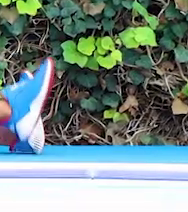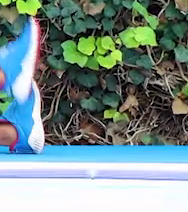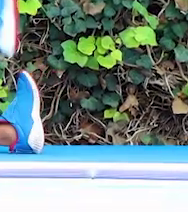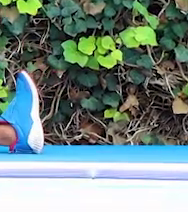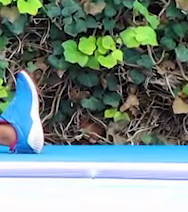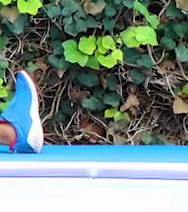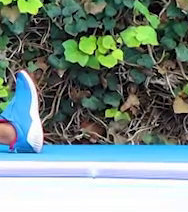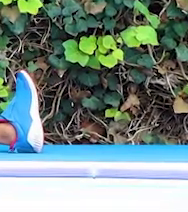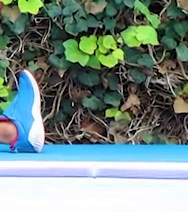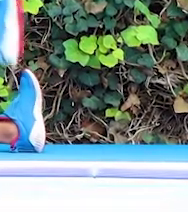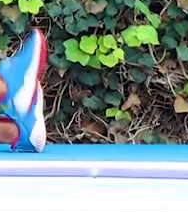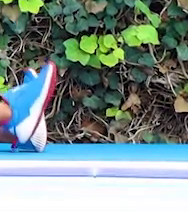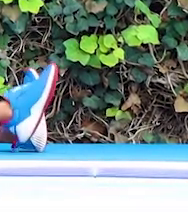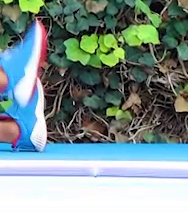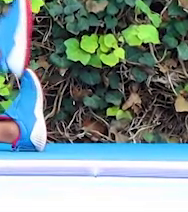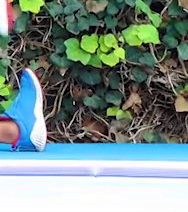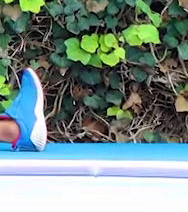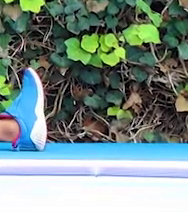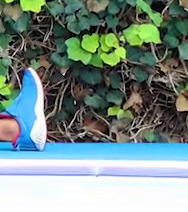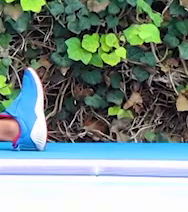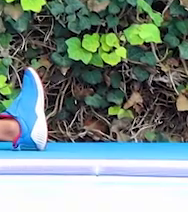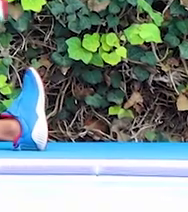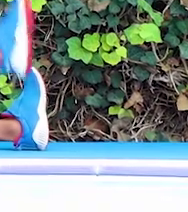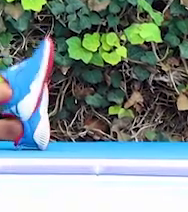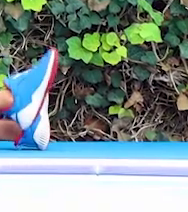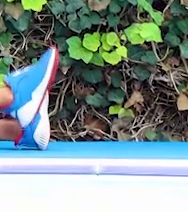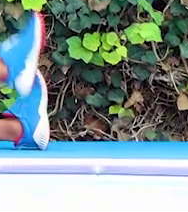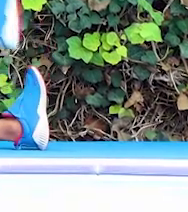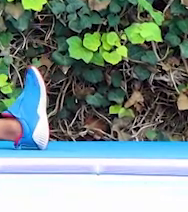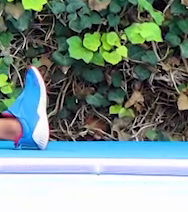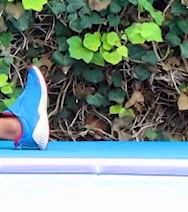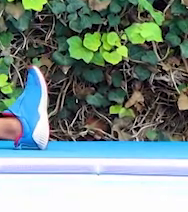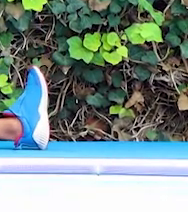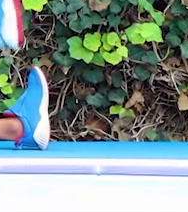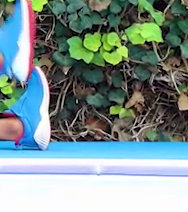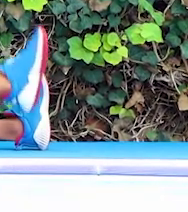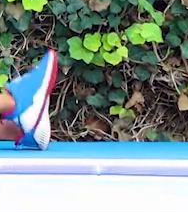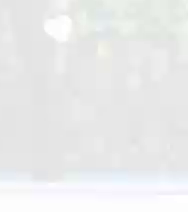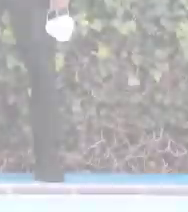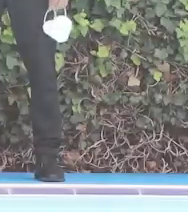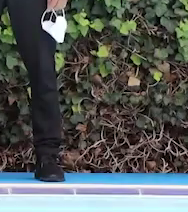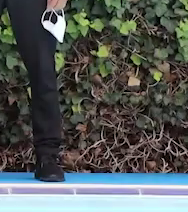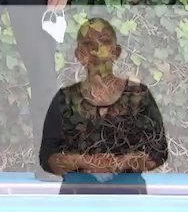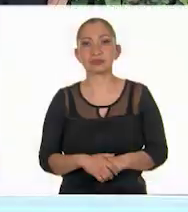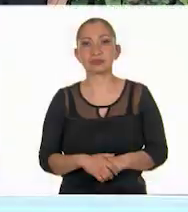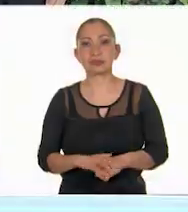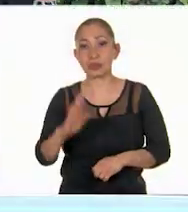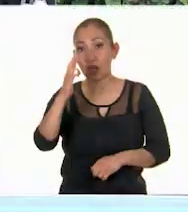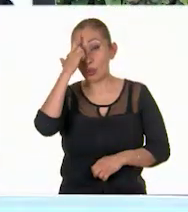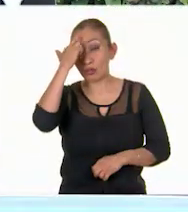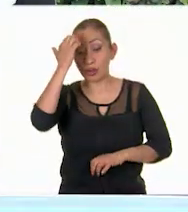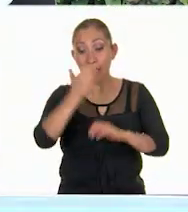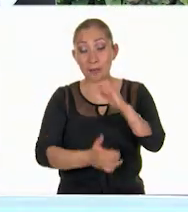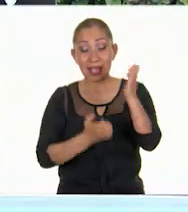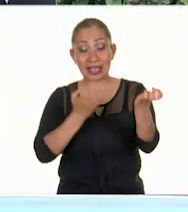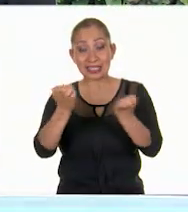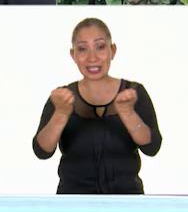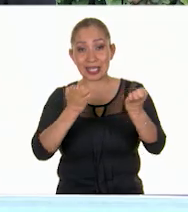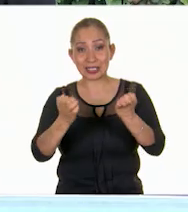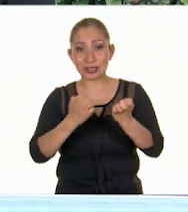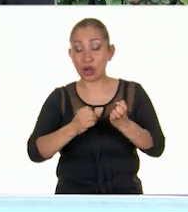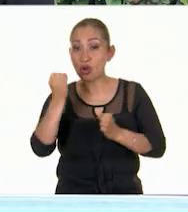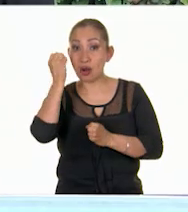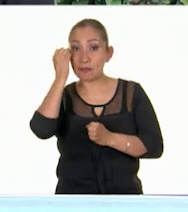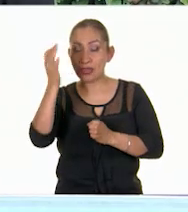veces sin tocar el suelo. Dos más. Estira muy bien. Recuerda, al terminar la activación,